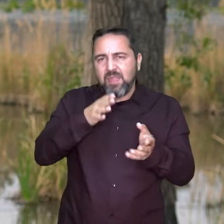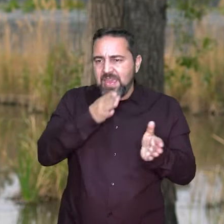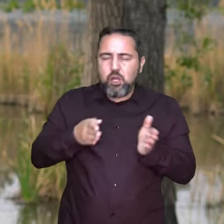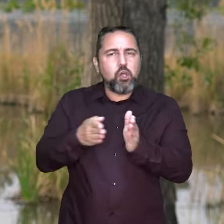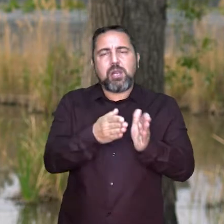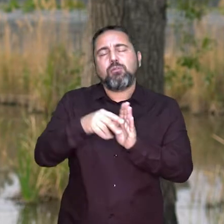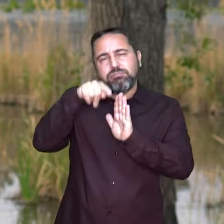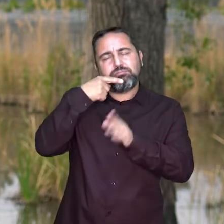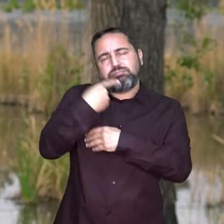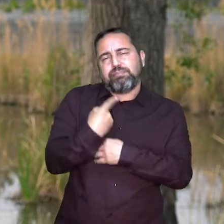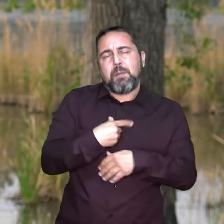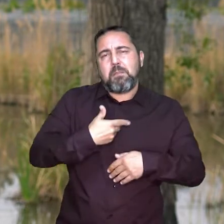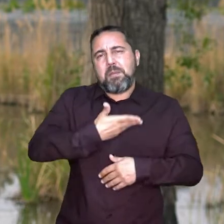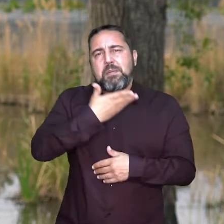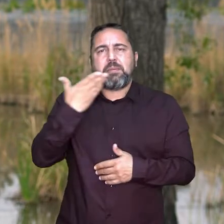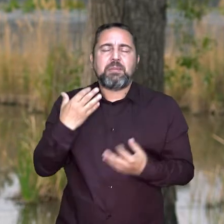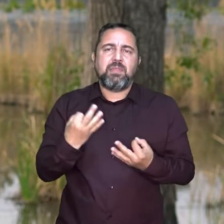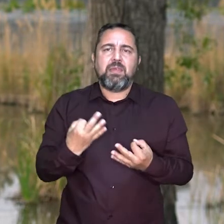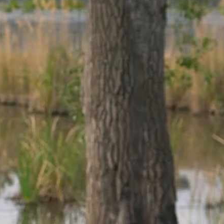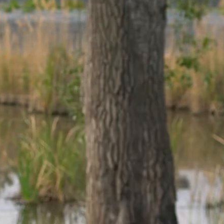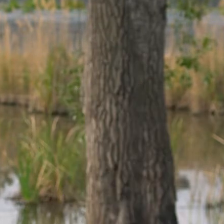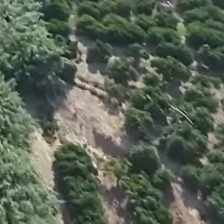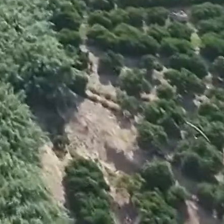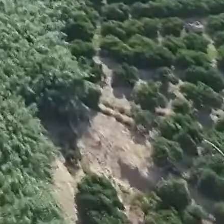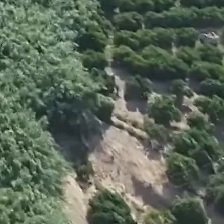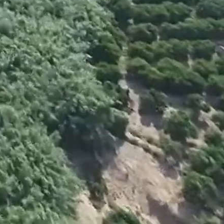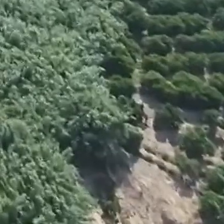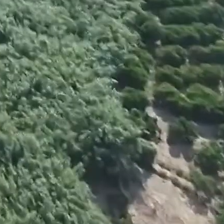Hidrográfica del Júcar en materia de restauración de nuestros ríos.